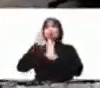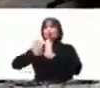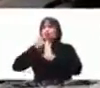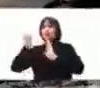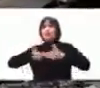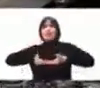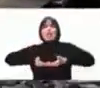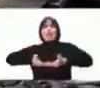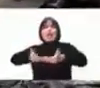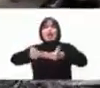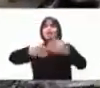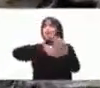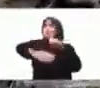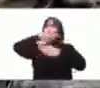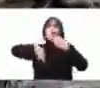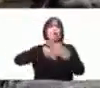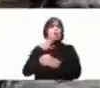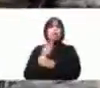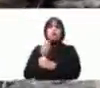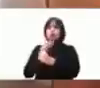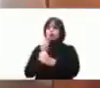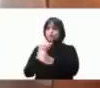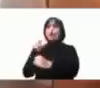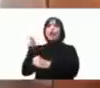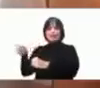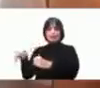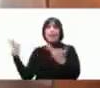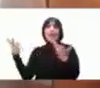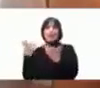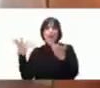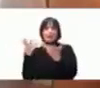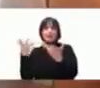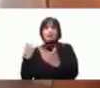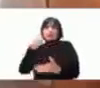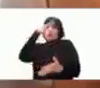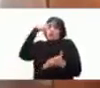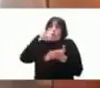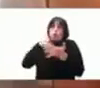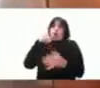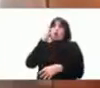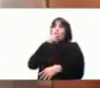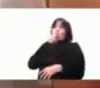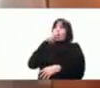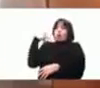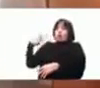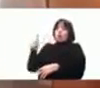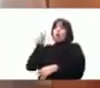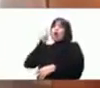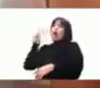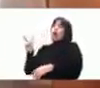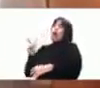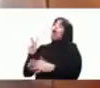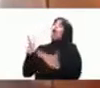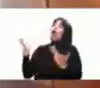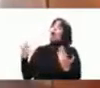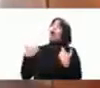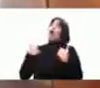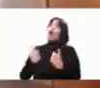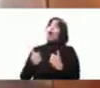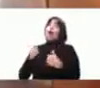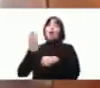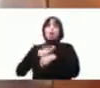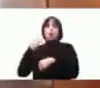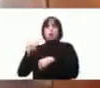arreglar banquetas, calles, de todo, era constructor. Y yo creo que su papá lo vio porque él le trabajaba mucho,